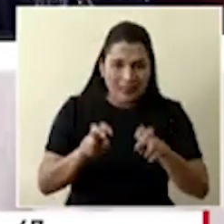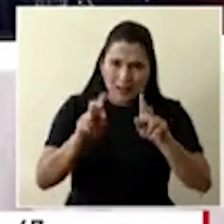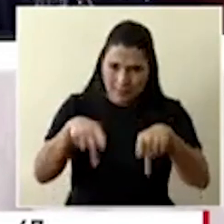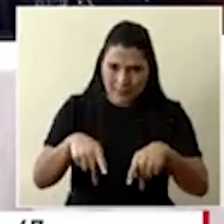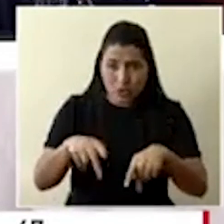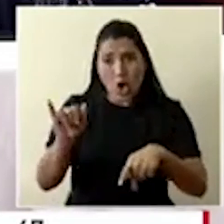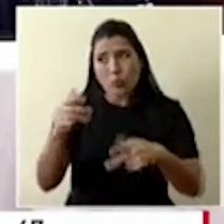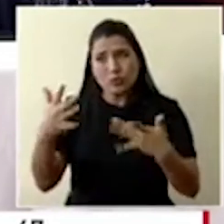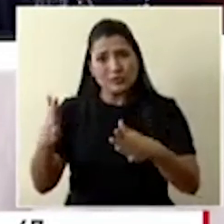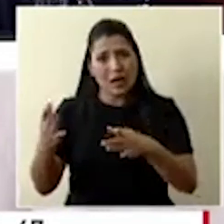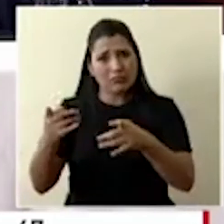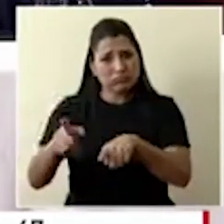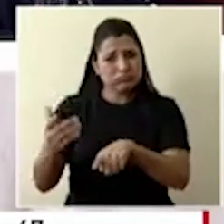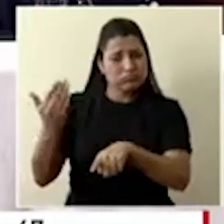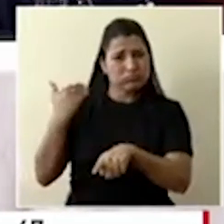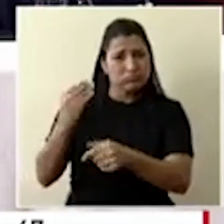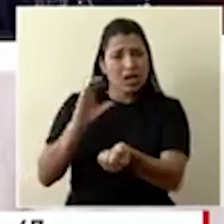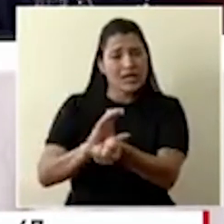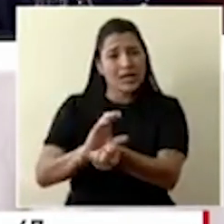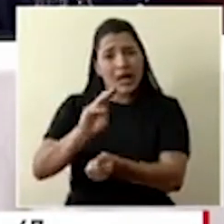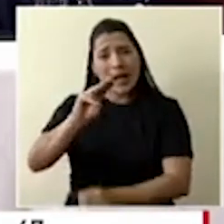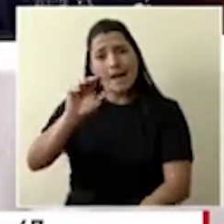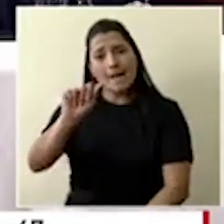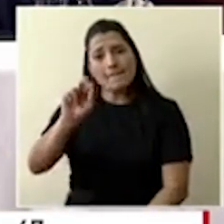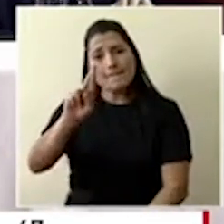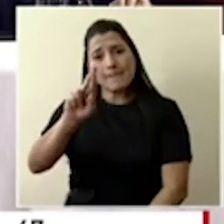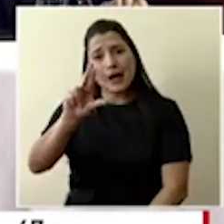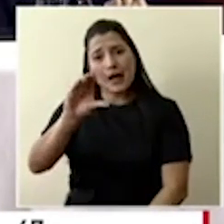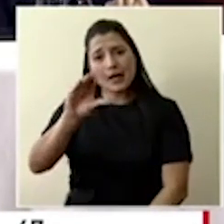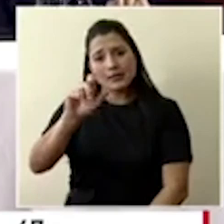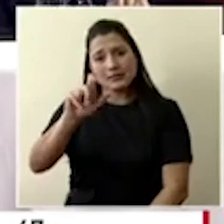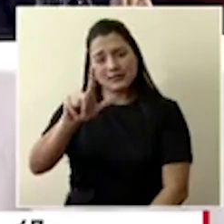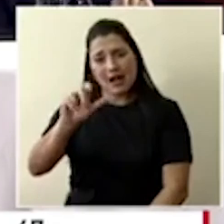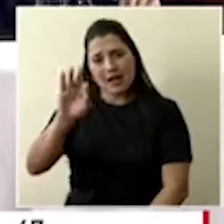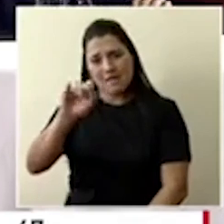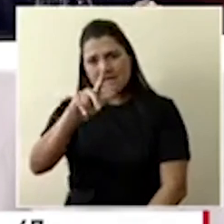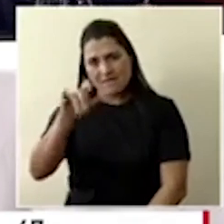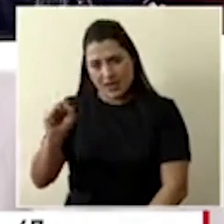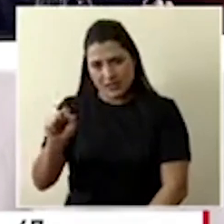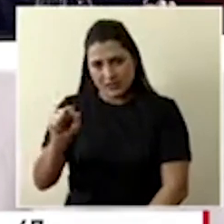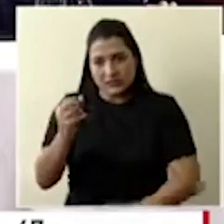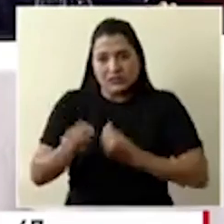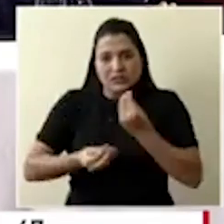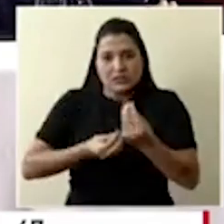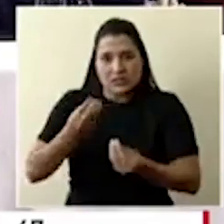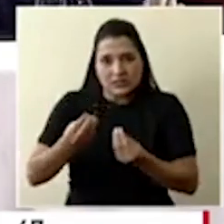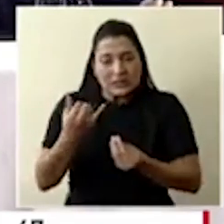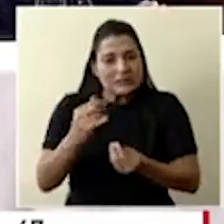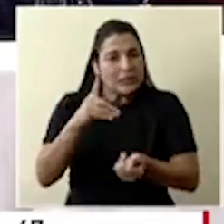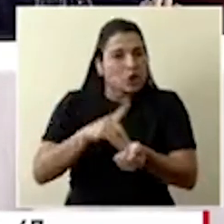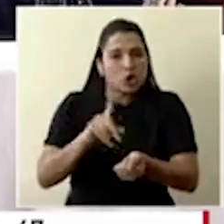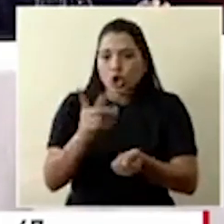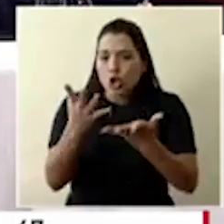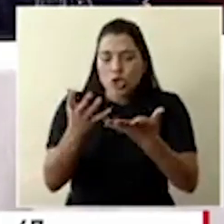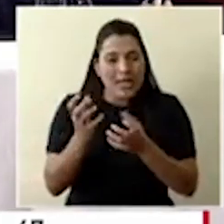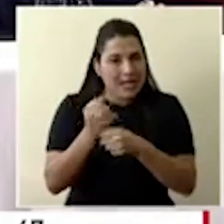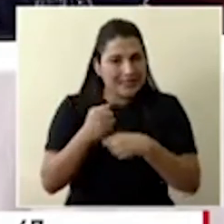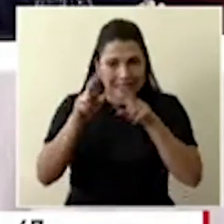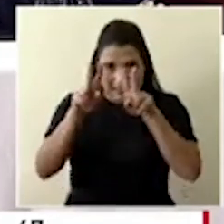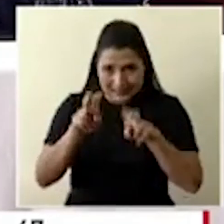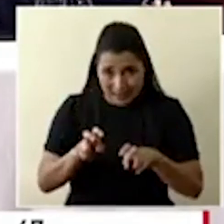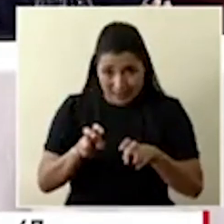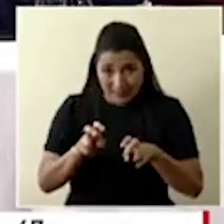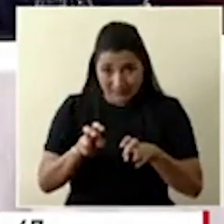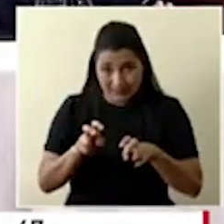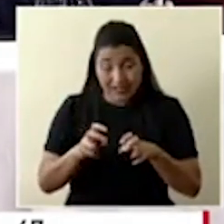marcial Fallas? ¿Cómo hacer para que el personal no niegue la prueba a los usuarios? Esto debido a que una paciente en Mora se le negó y tuvo que pagar